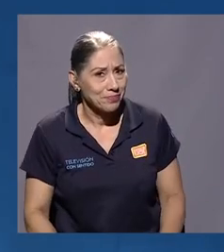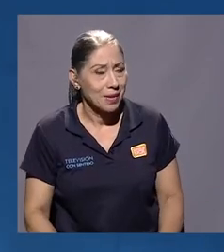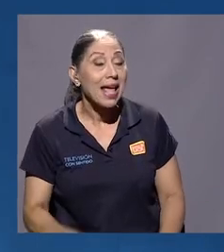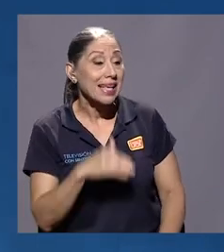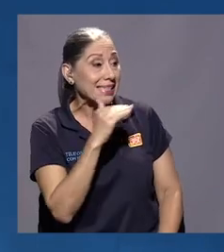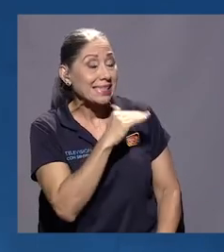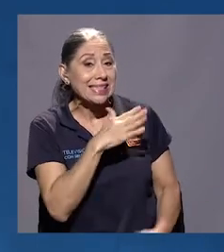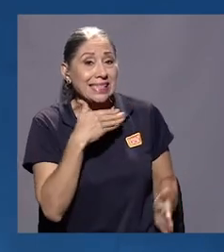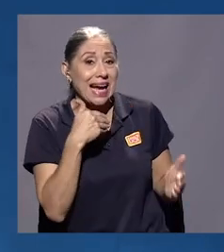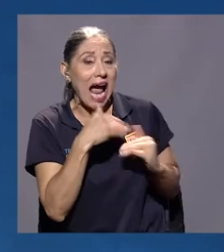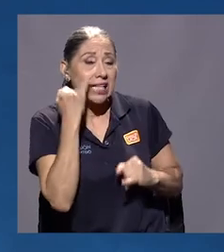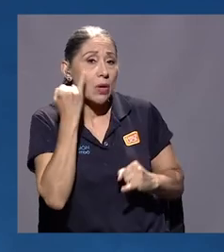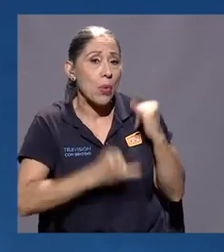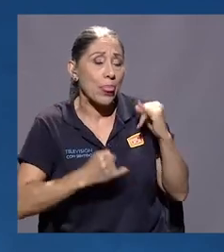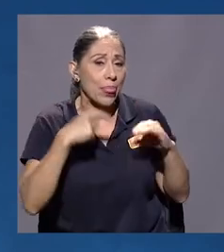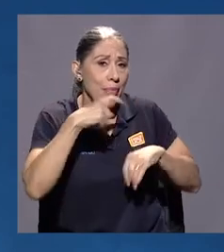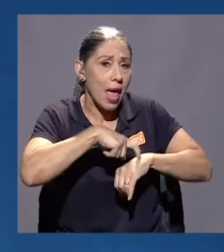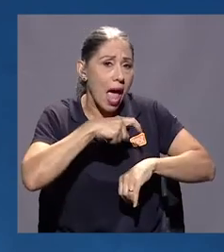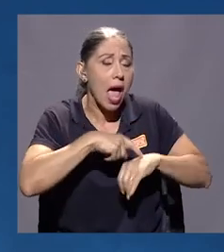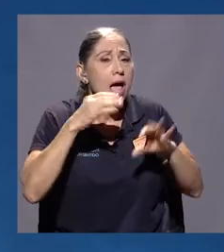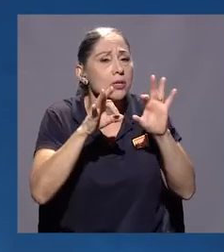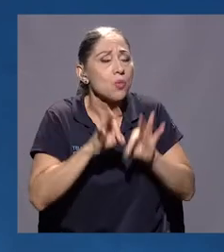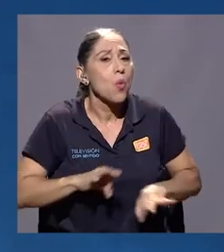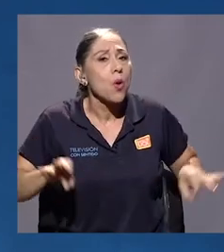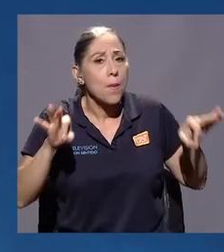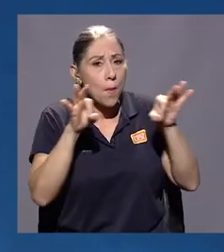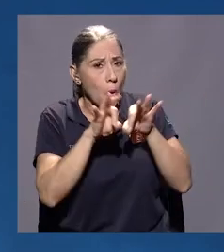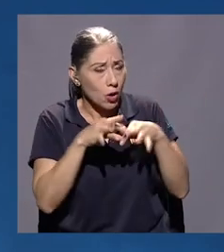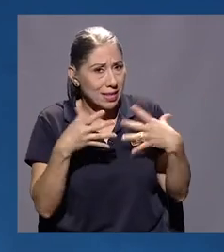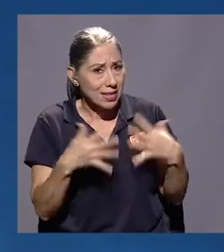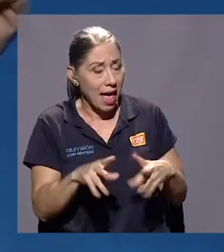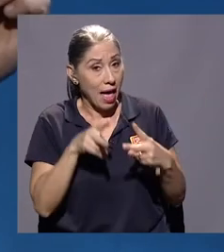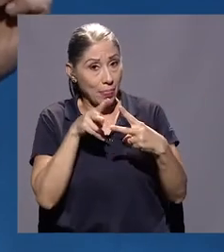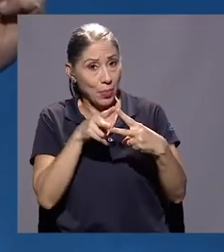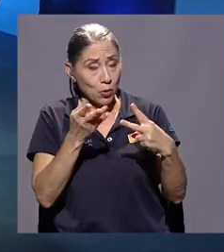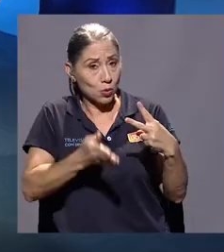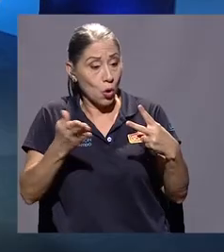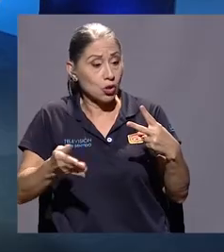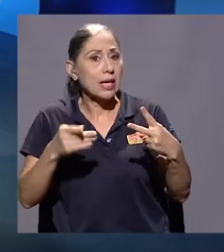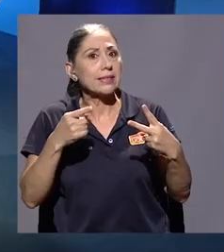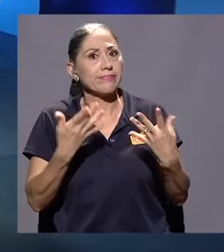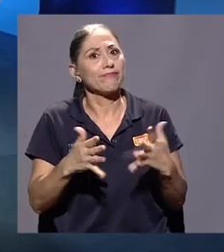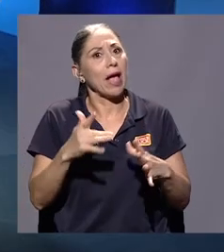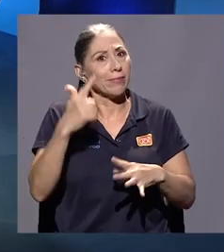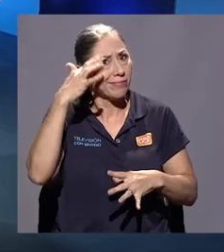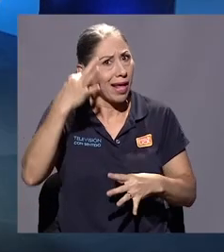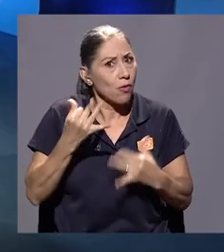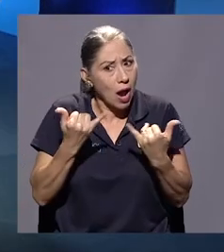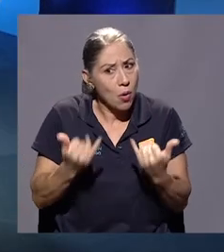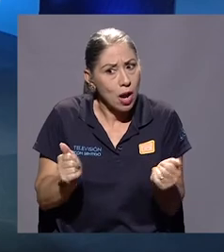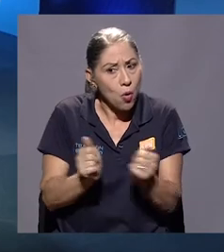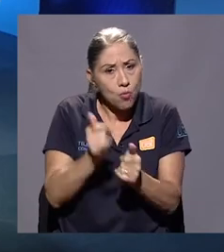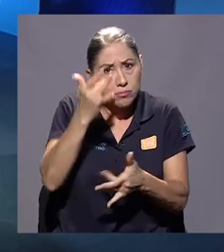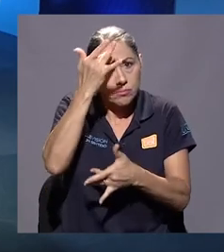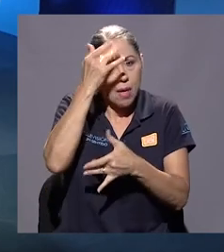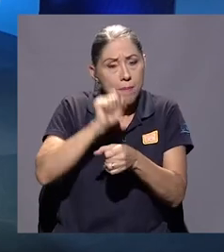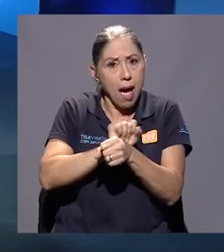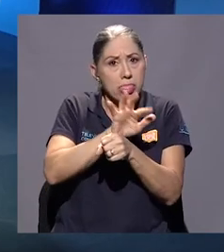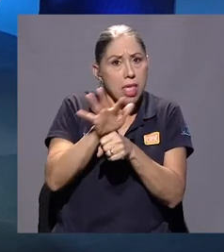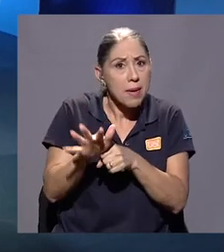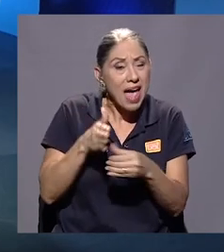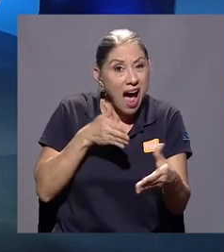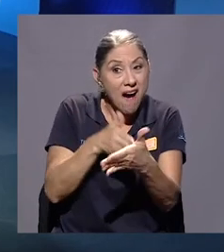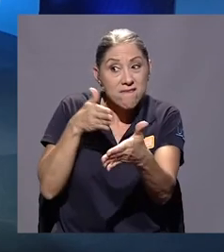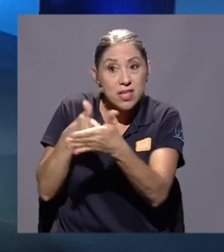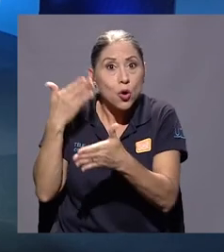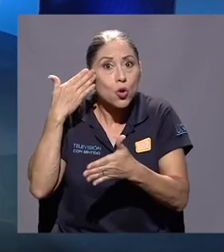César, ya casi se nos va el tiempo, entonces es muy importante, nada más dos cosas, supongo que la pandemia afectó un poco, no sé cómo les fue en los